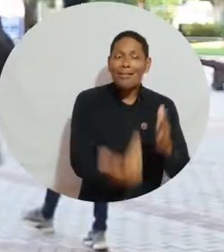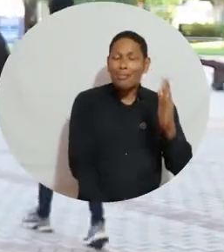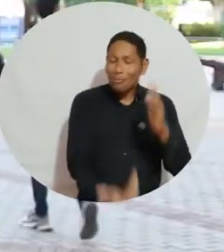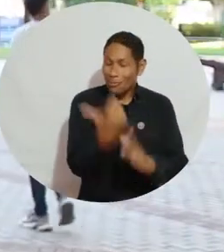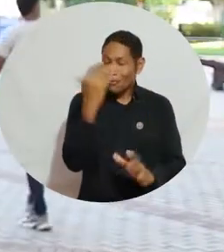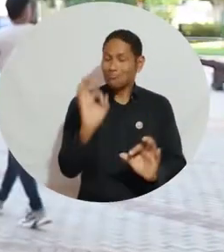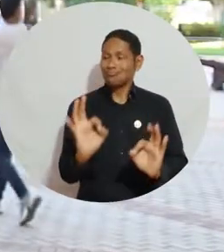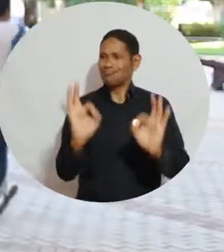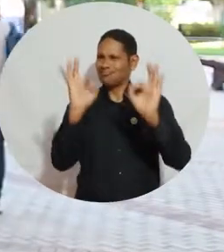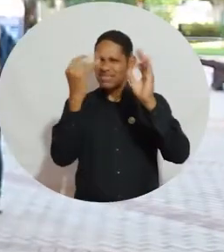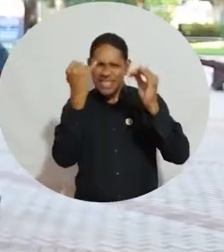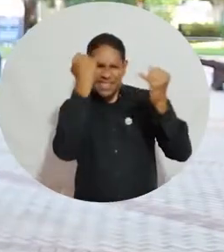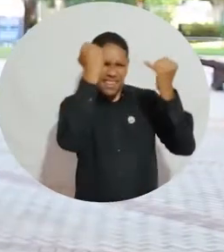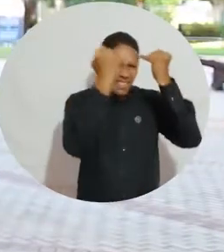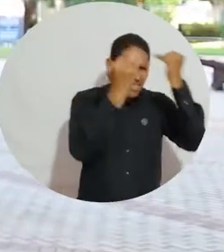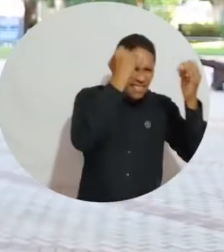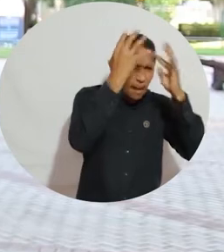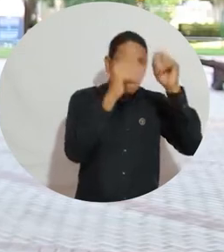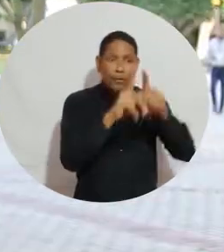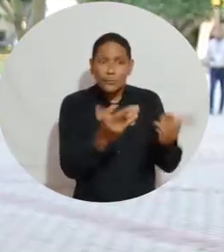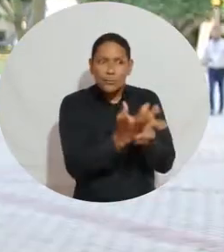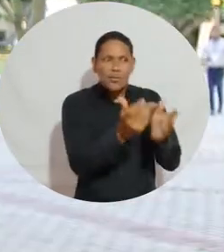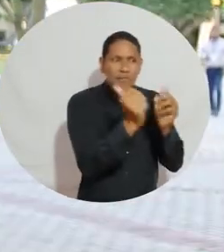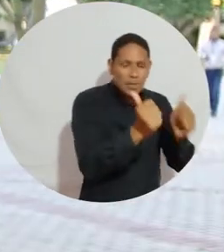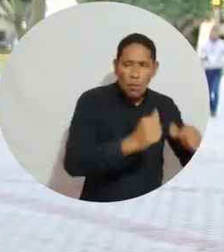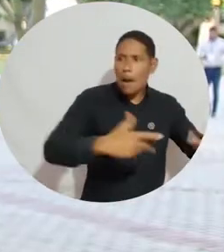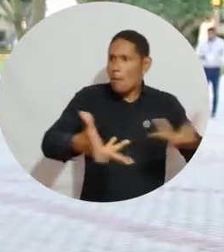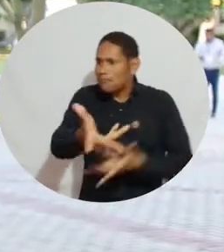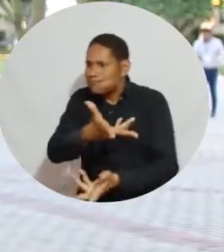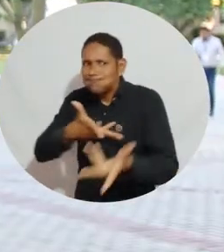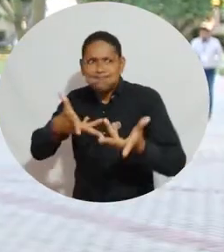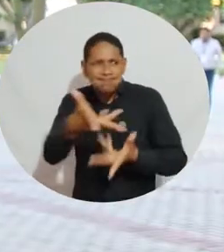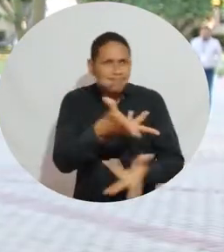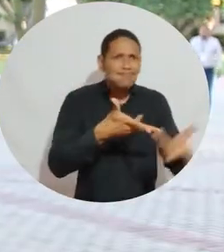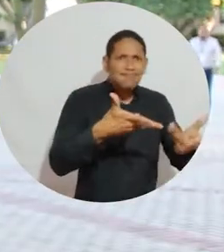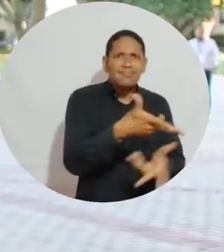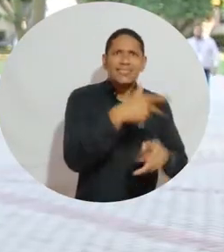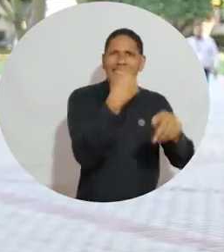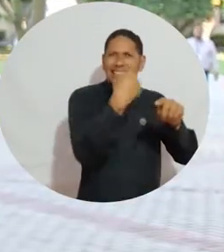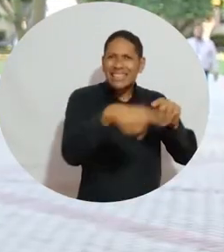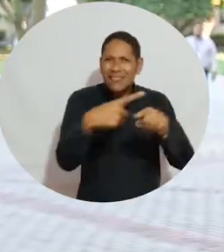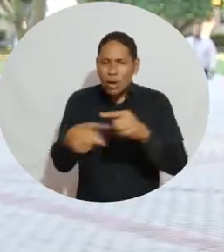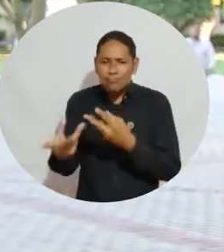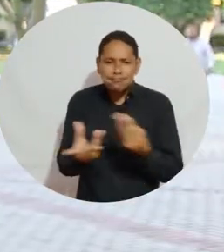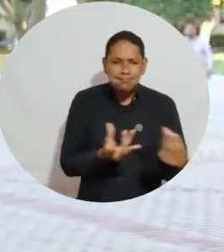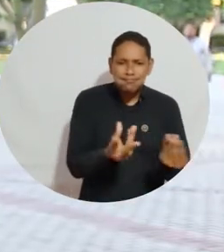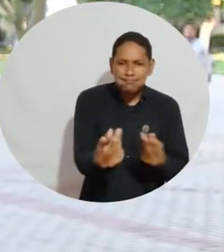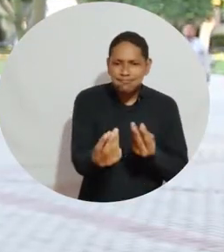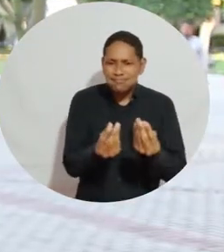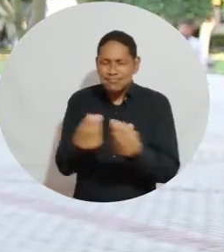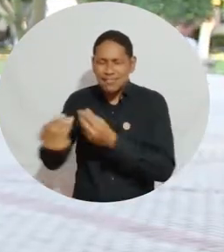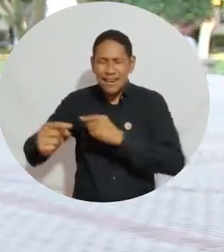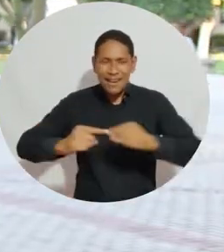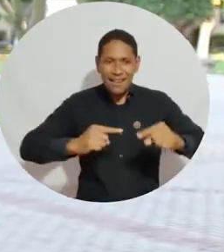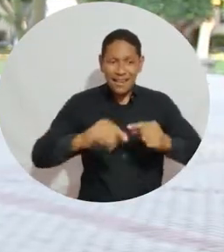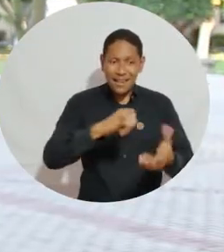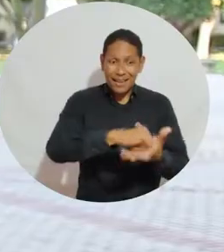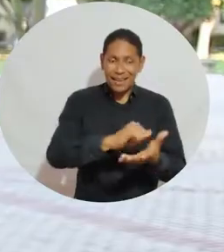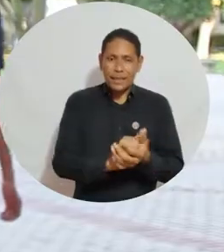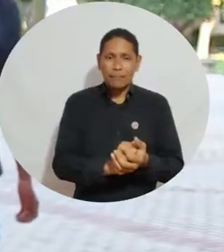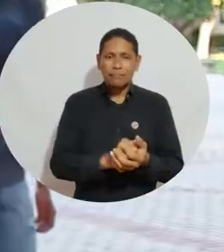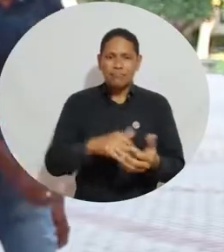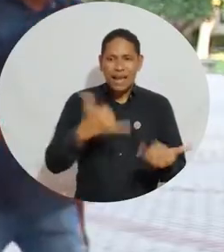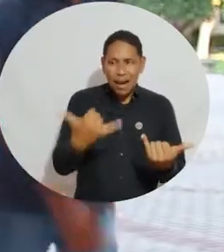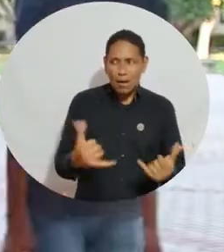innovando, se nota todo el entusiasmo de los estudiantes por organizar una compenetración muy importante con las directivas